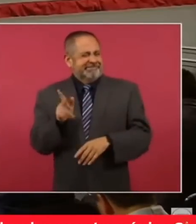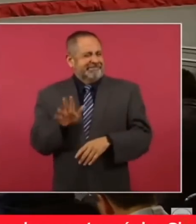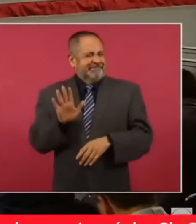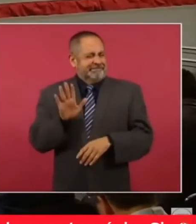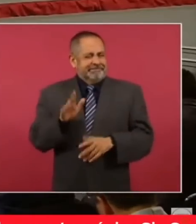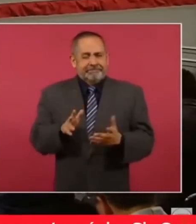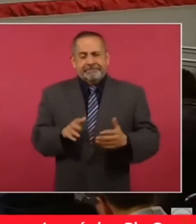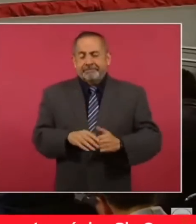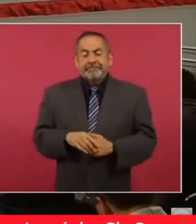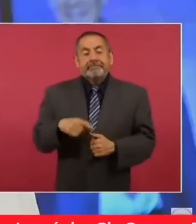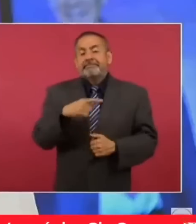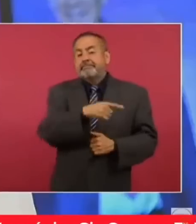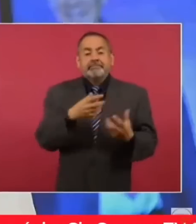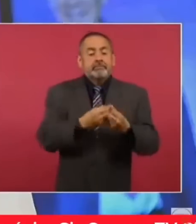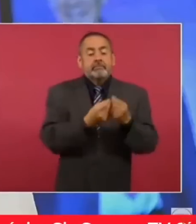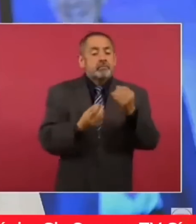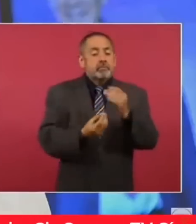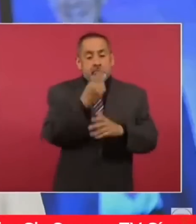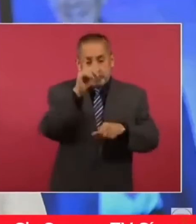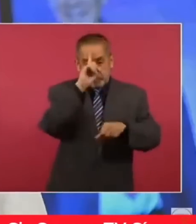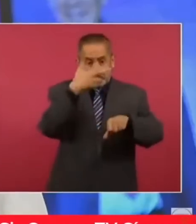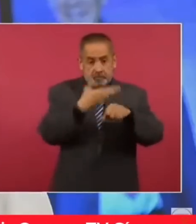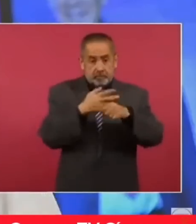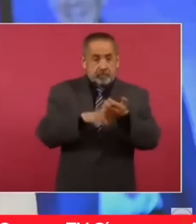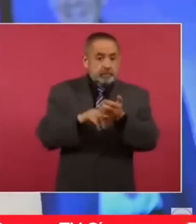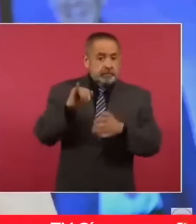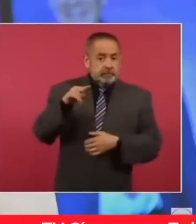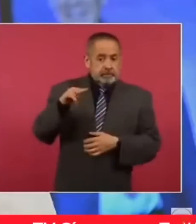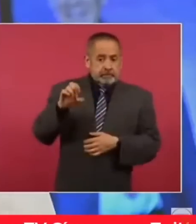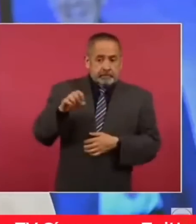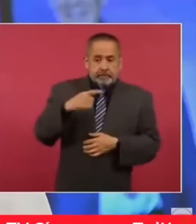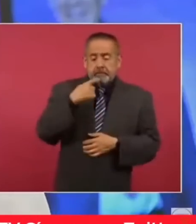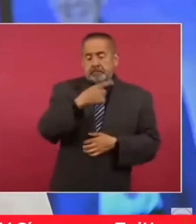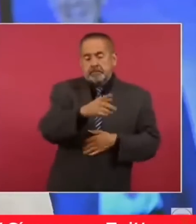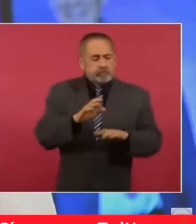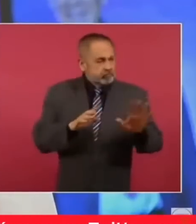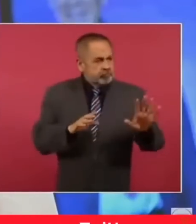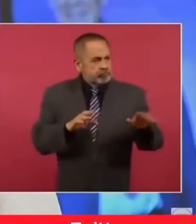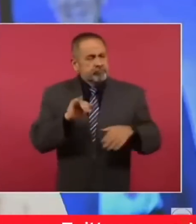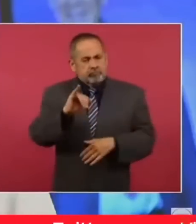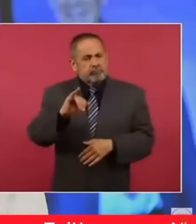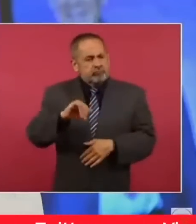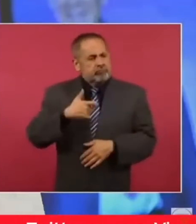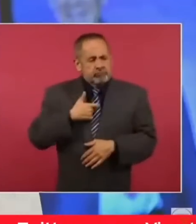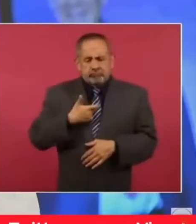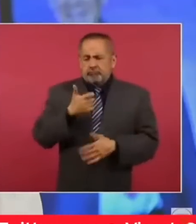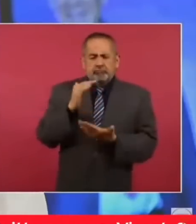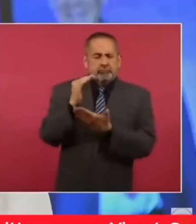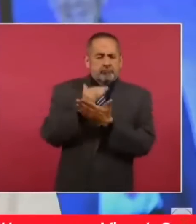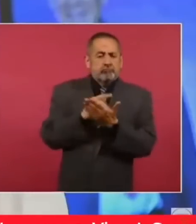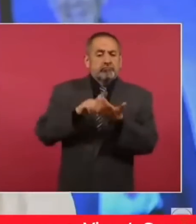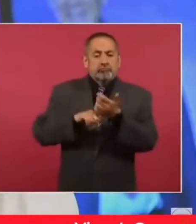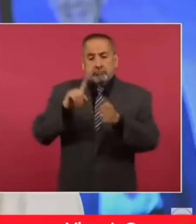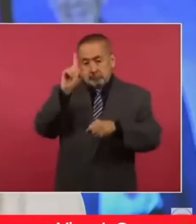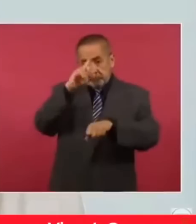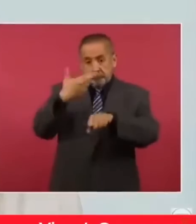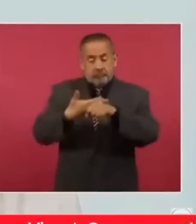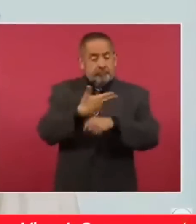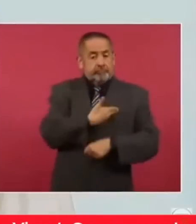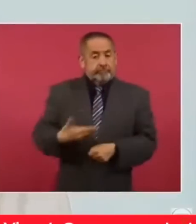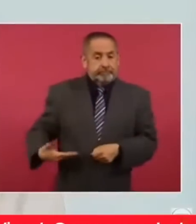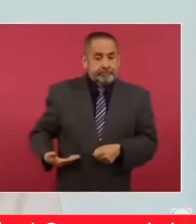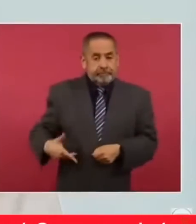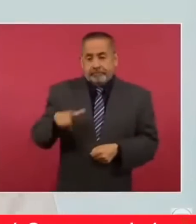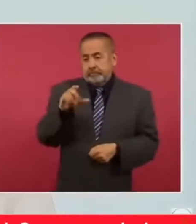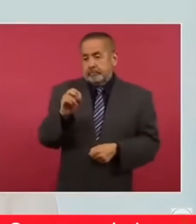nuevos consejeros del INE, en su responsabilidad, declaran a favor de bajarse los sueldos. Quien fue el consejero presidente del INE,